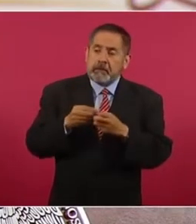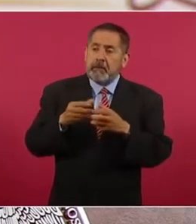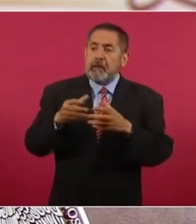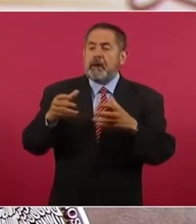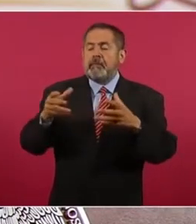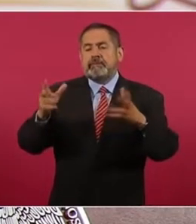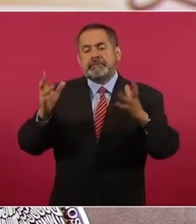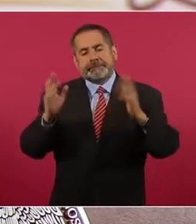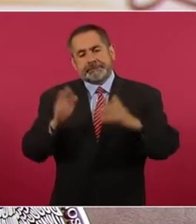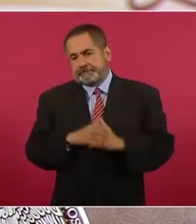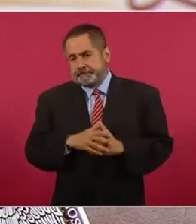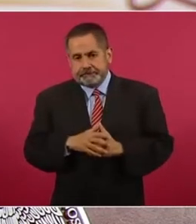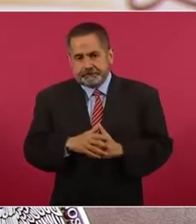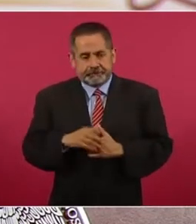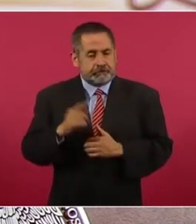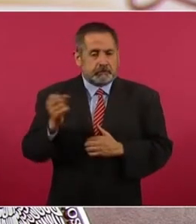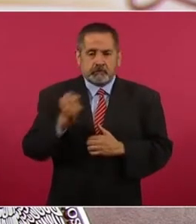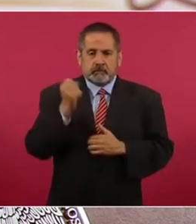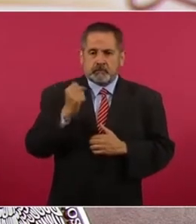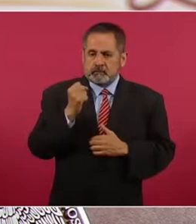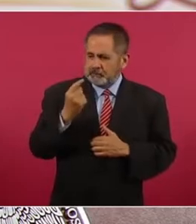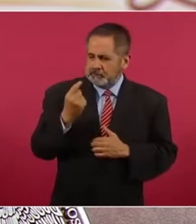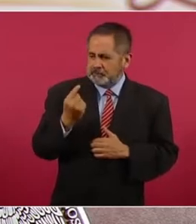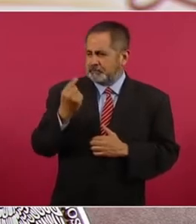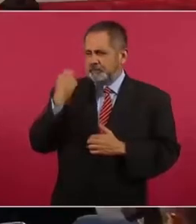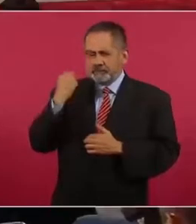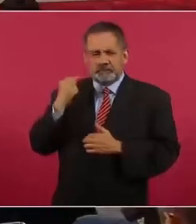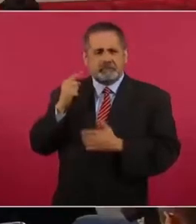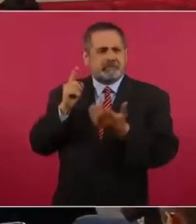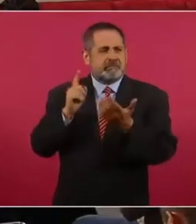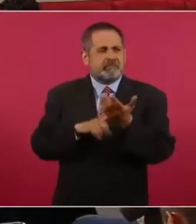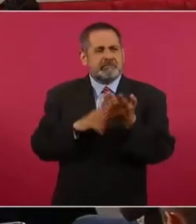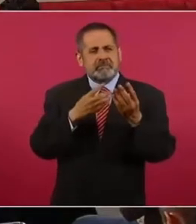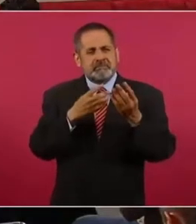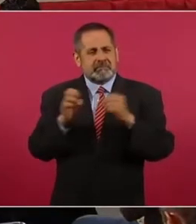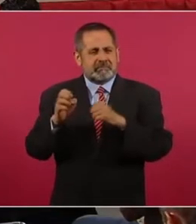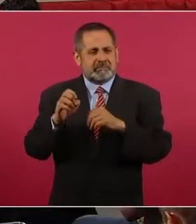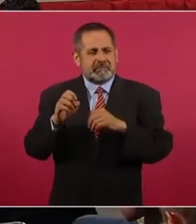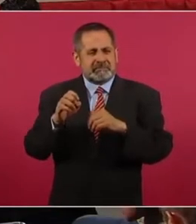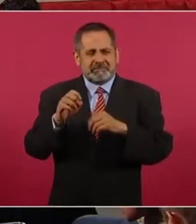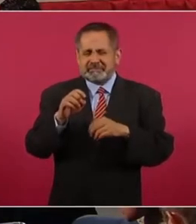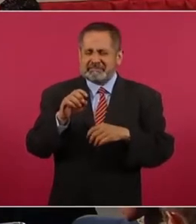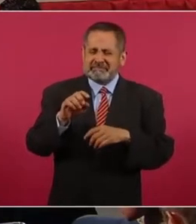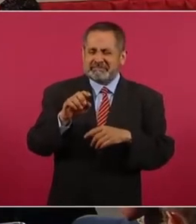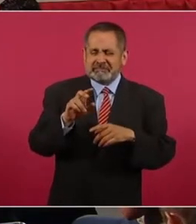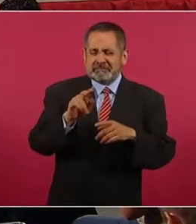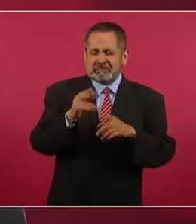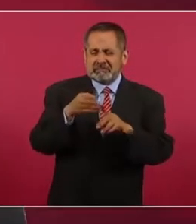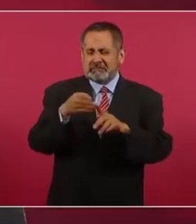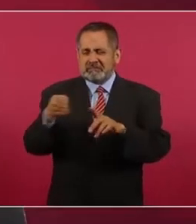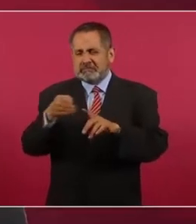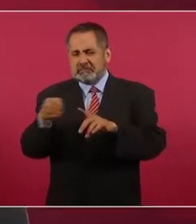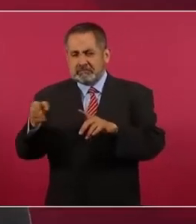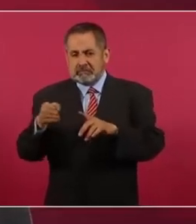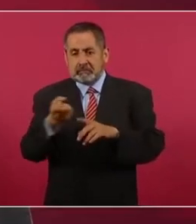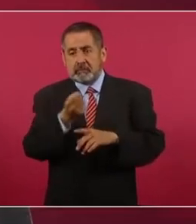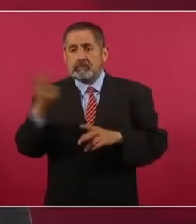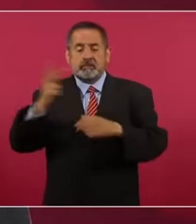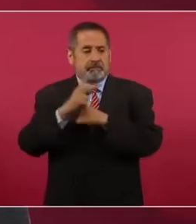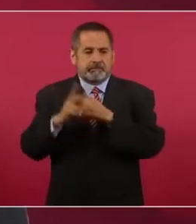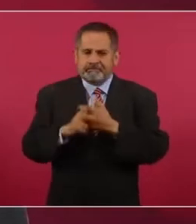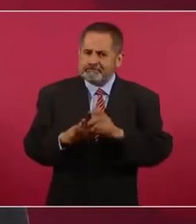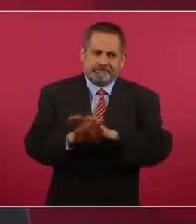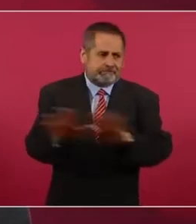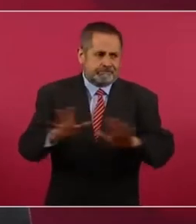Afortunadamente, en la última tercio del siglo XX, muchos países empezamos a tomar acciones para reducir la